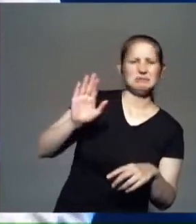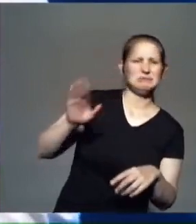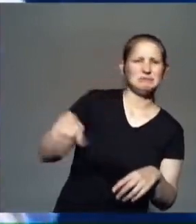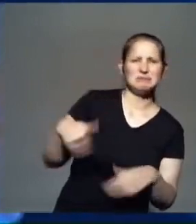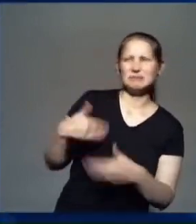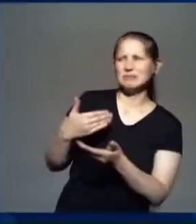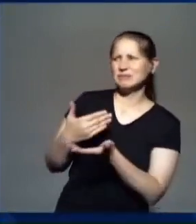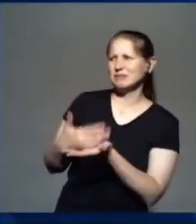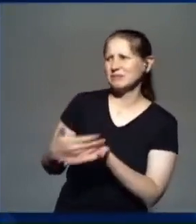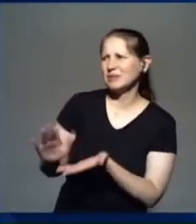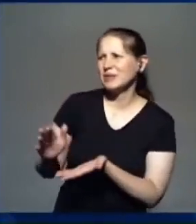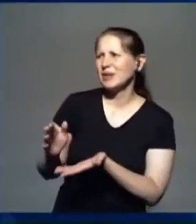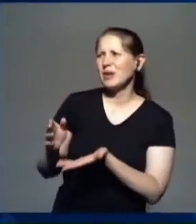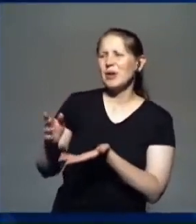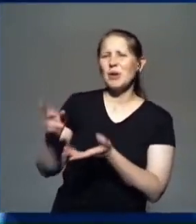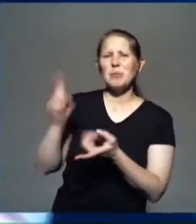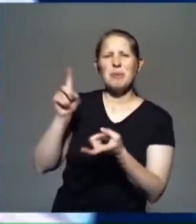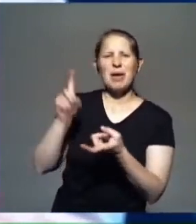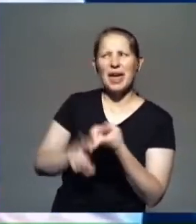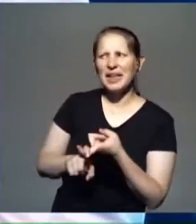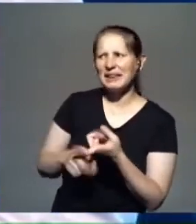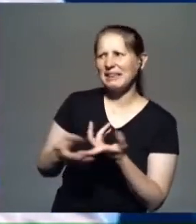¿Cuántos vienen de un pueblo chico?